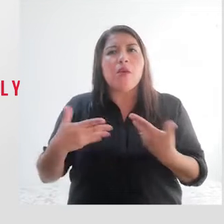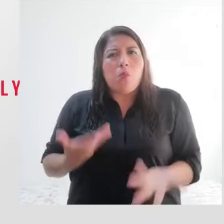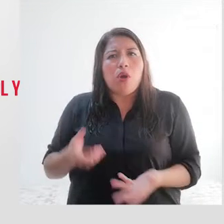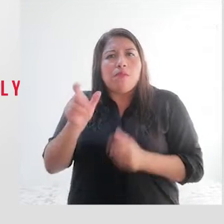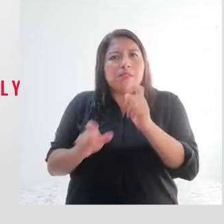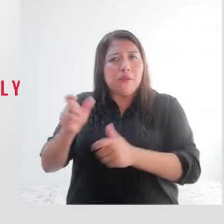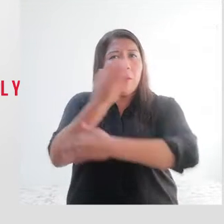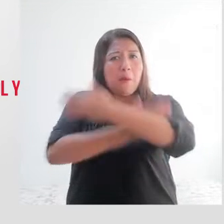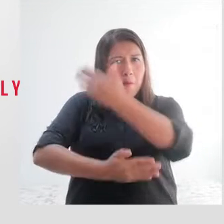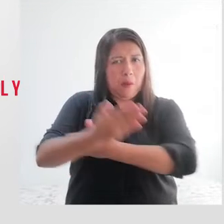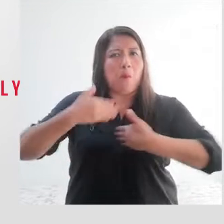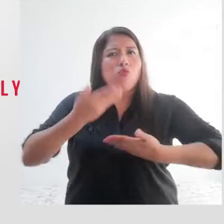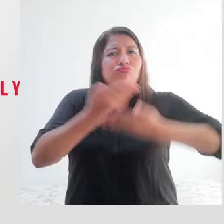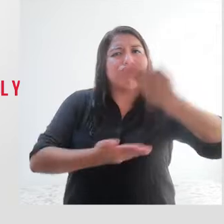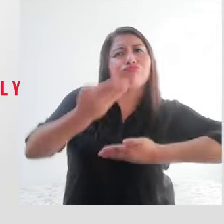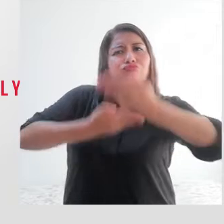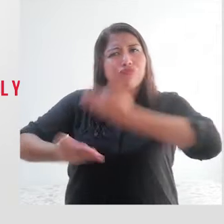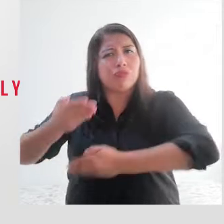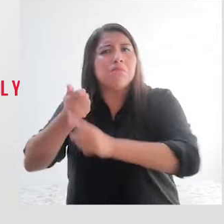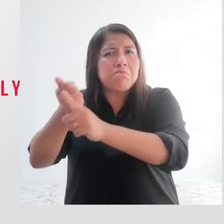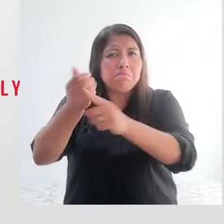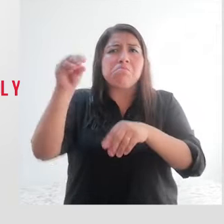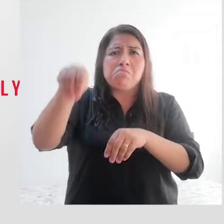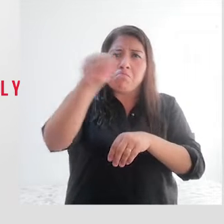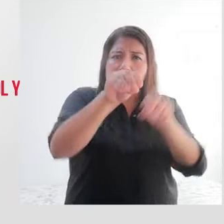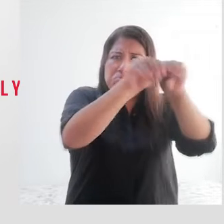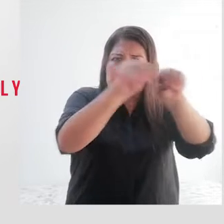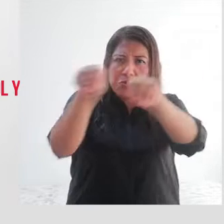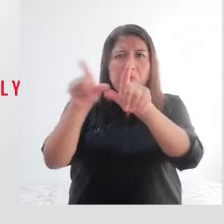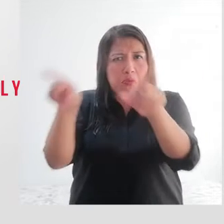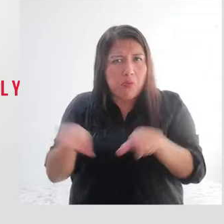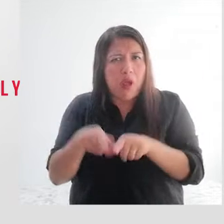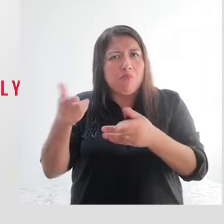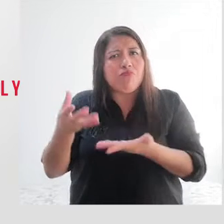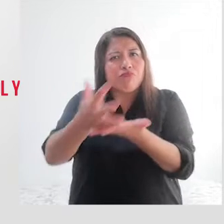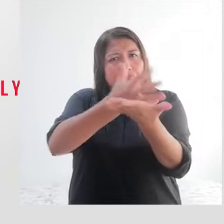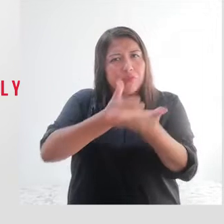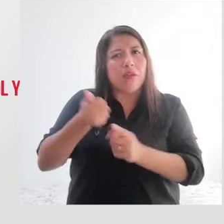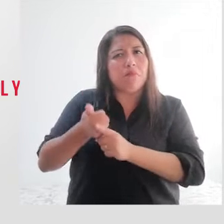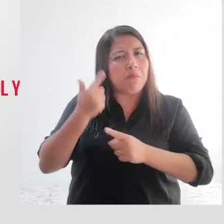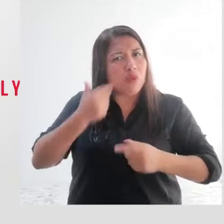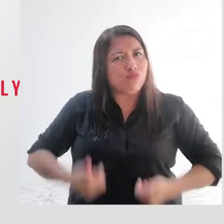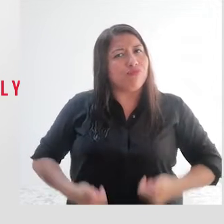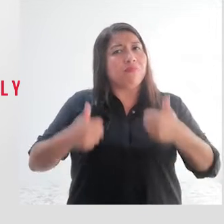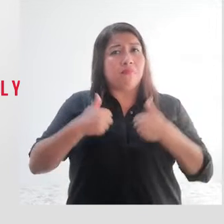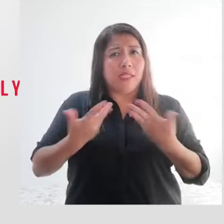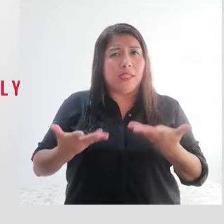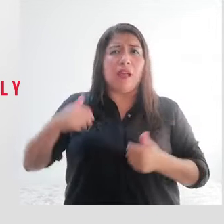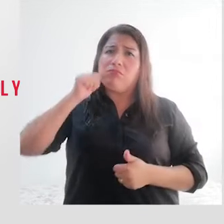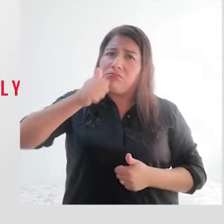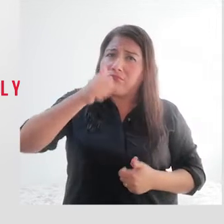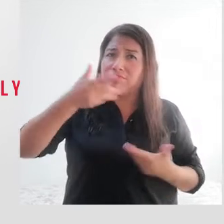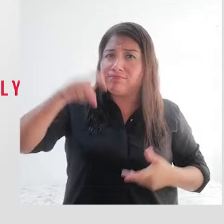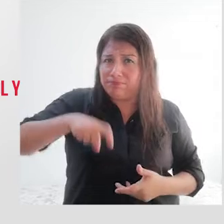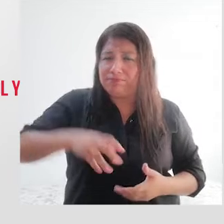exponer sus productos y ganarse el sustento para la vida diaria. También compromete